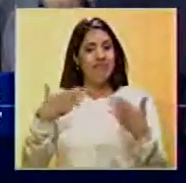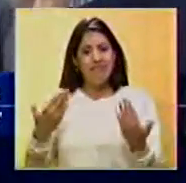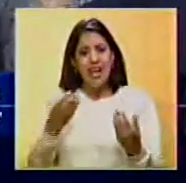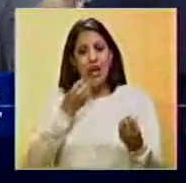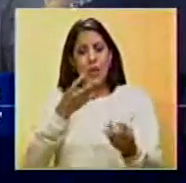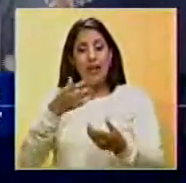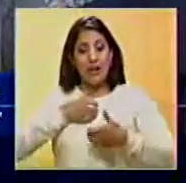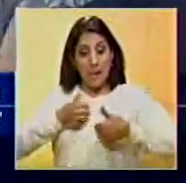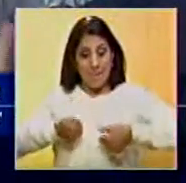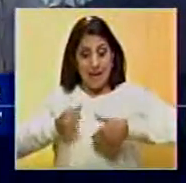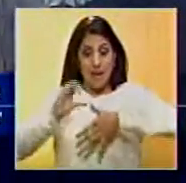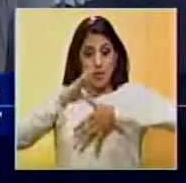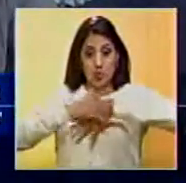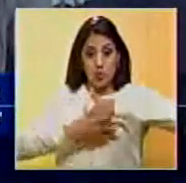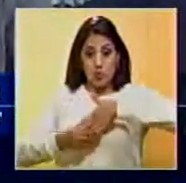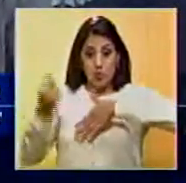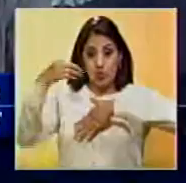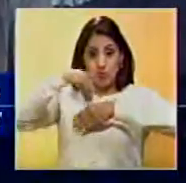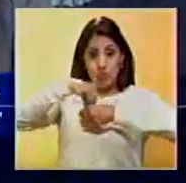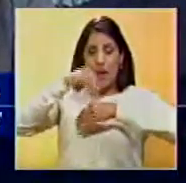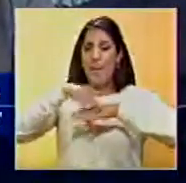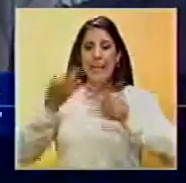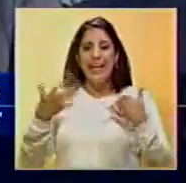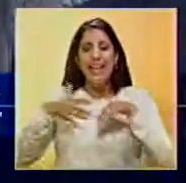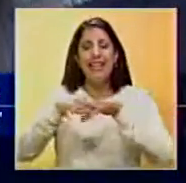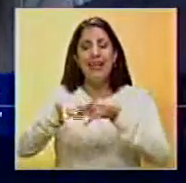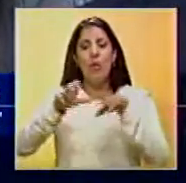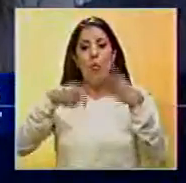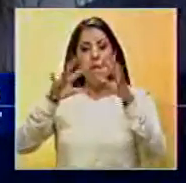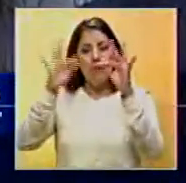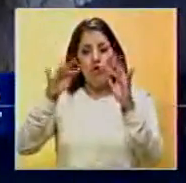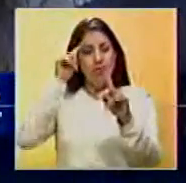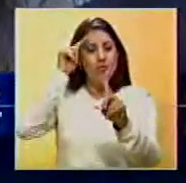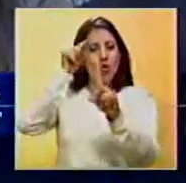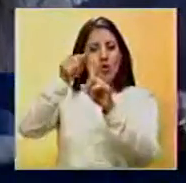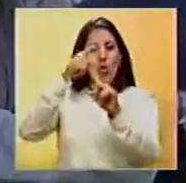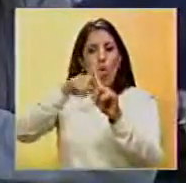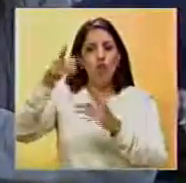llegamos al Mercosur con voluntad de integrarnos en un nuevo mecanismo que vaya más allá del comercio.